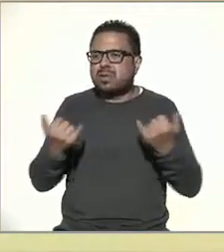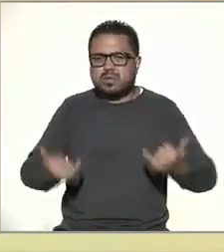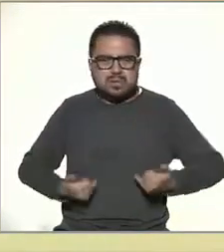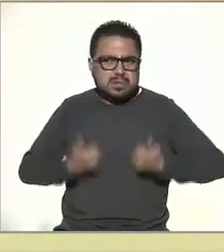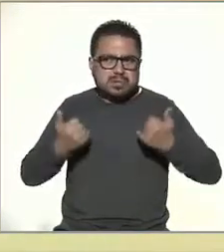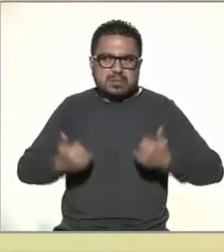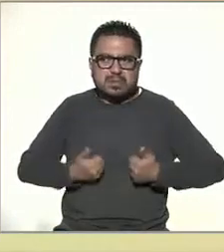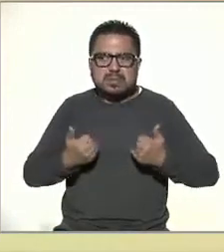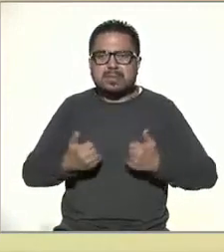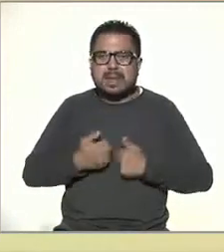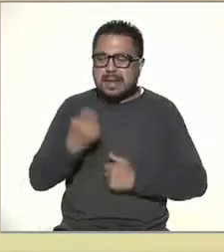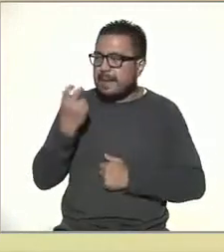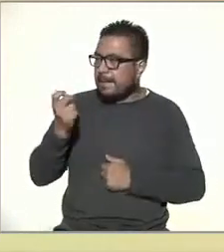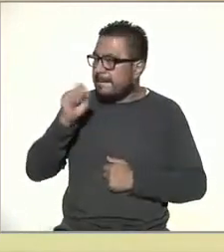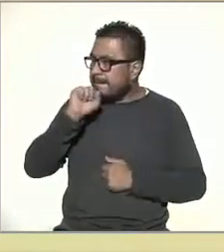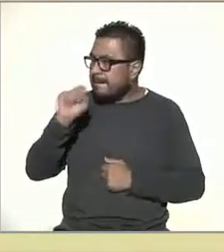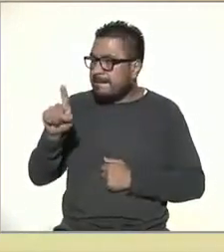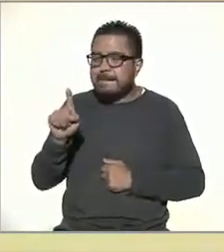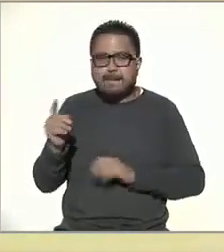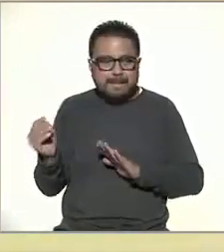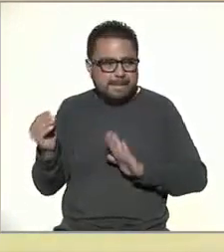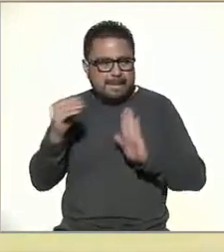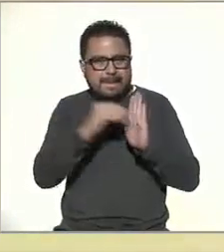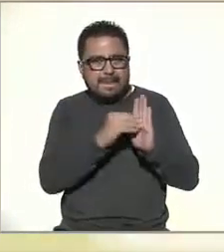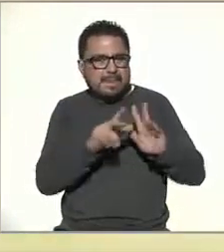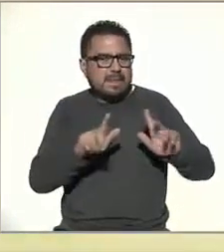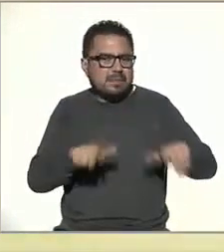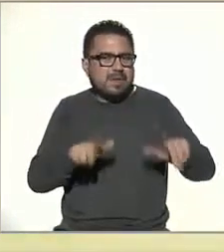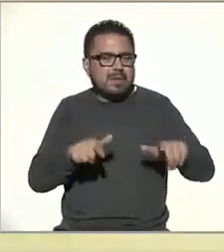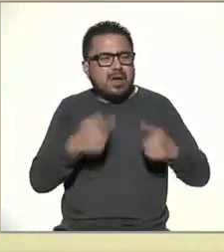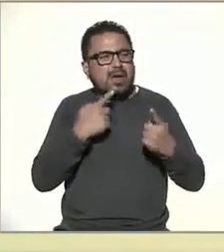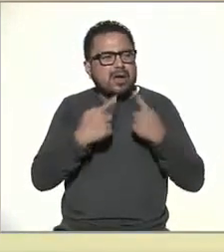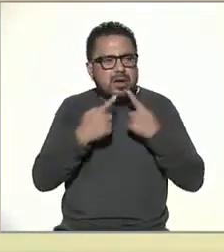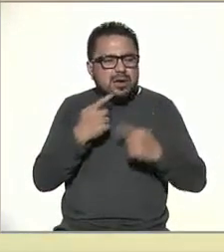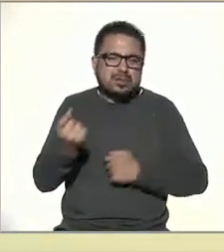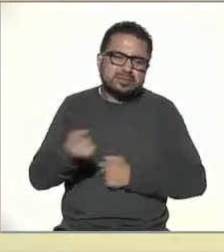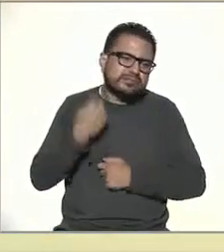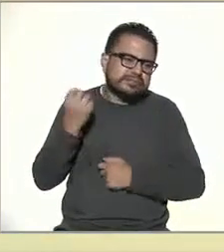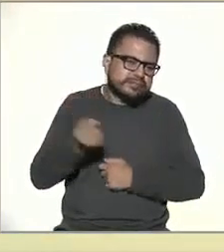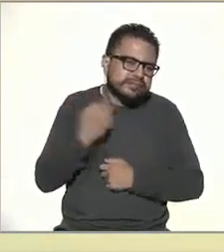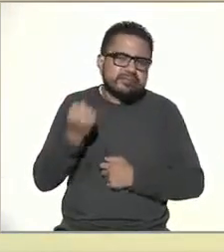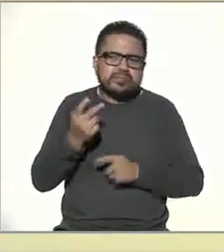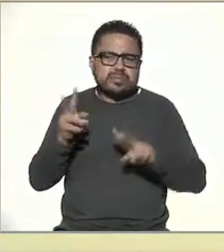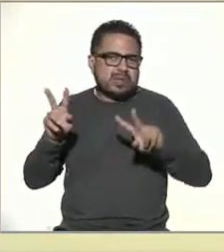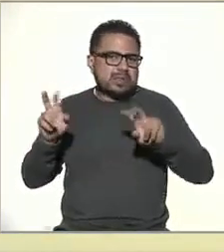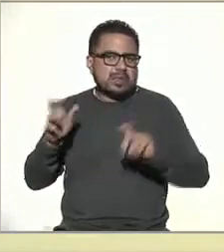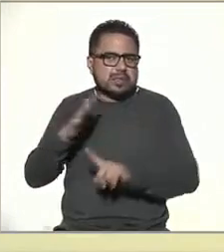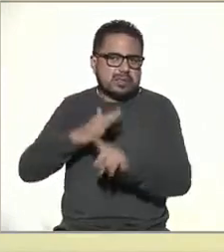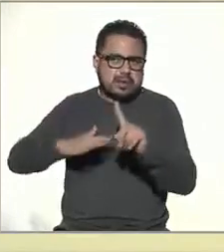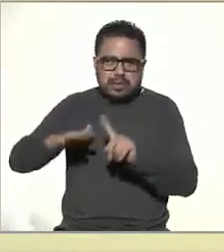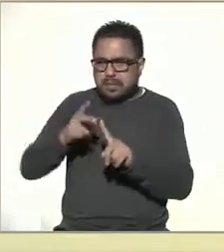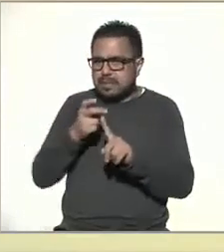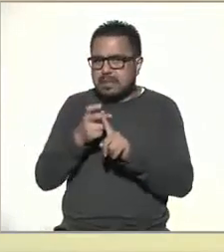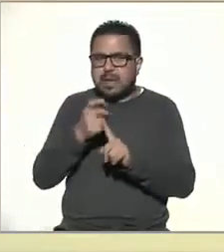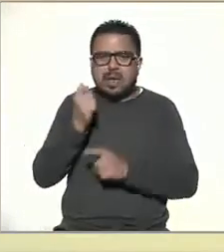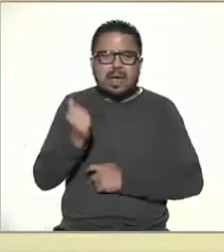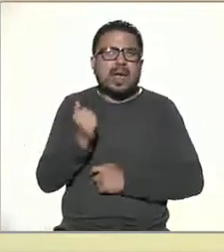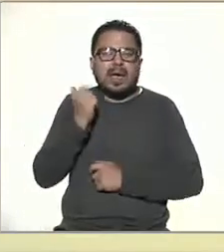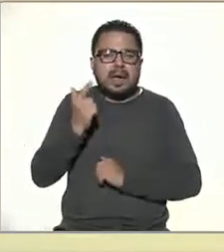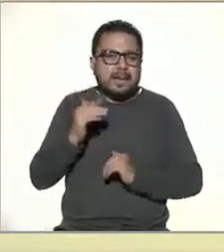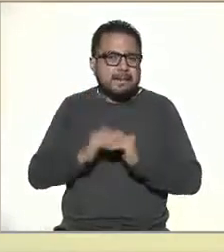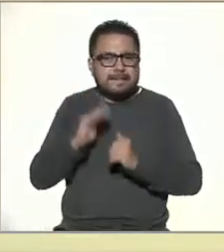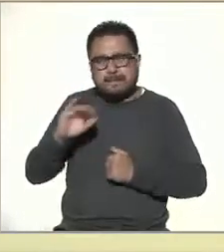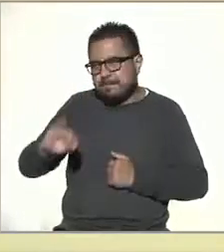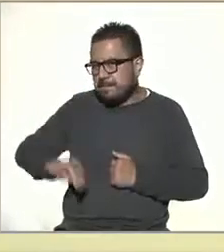y ahí mismo en ese canal organizo charlas, coloquios en torno al tema y algo que es muy